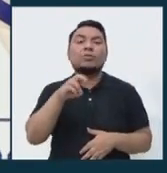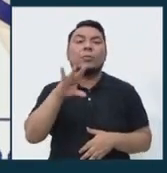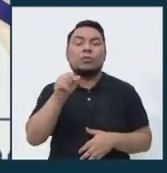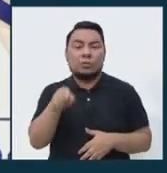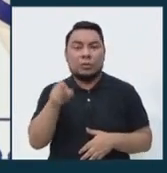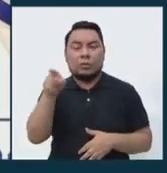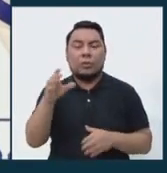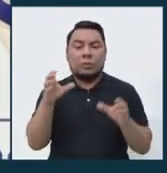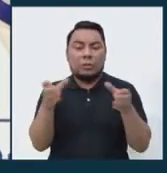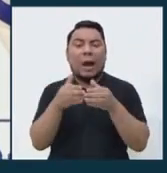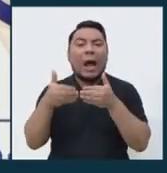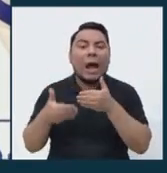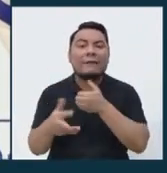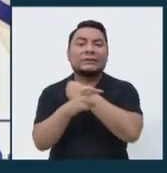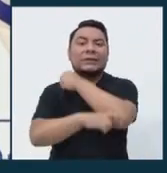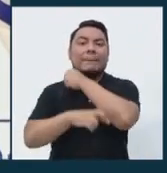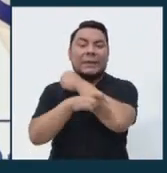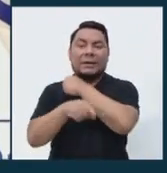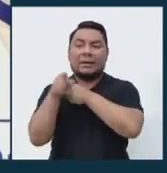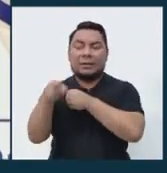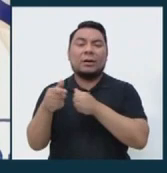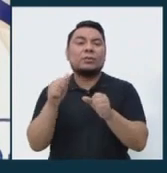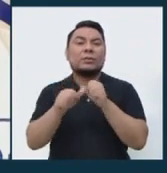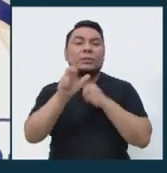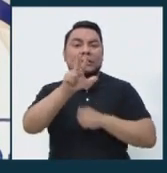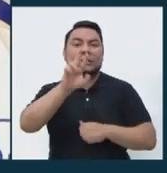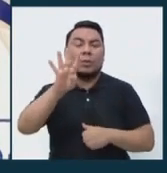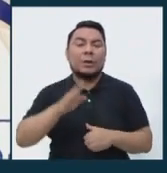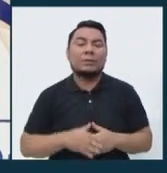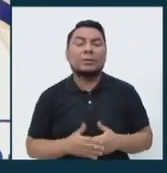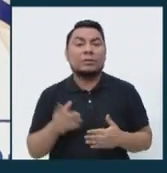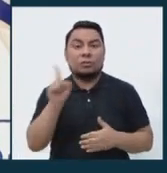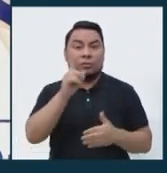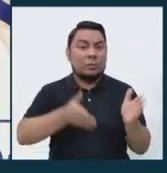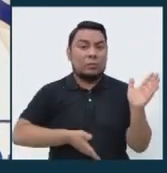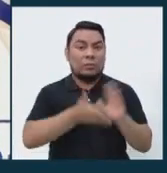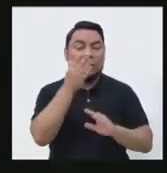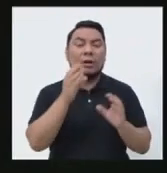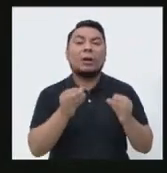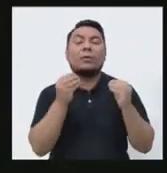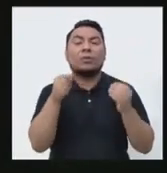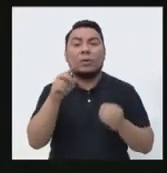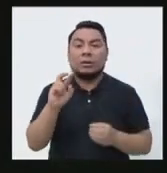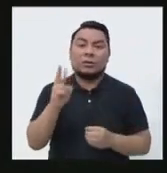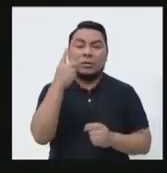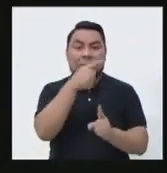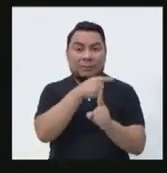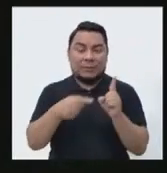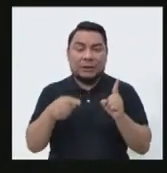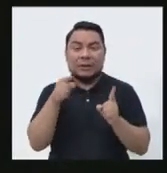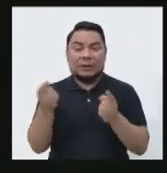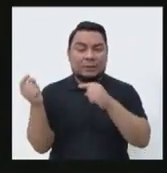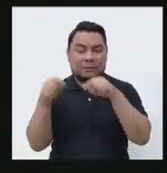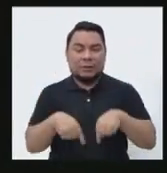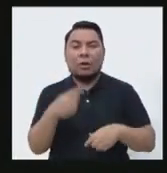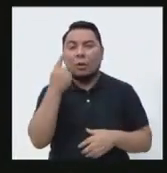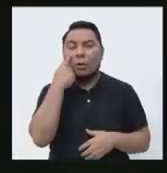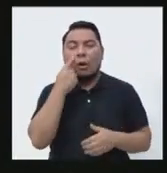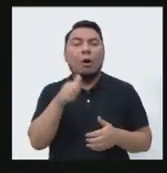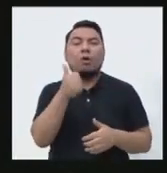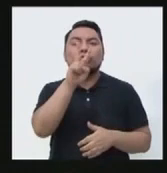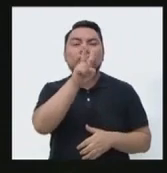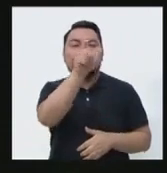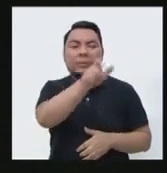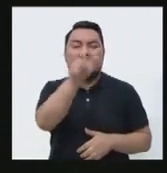Mucho Mamani del Partido Avanza País y postula con el número 34. No se muevan porque en la segunda media hora que viene vamos a conocer a